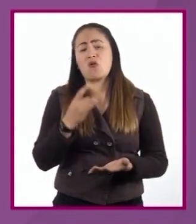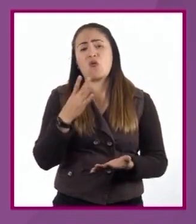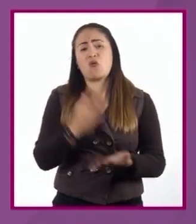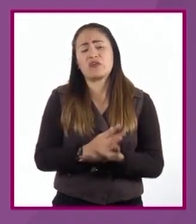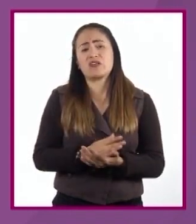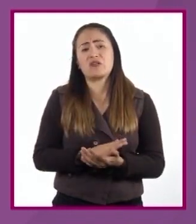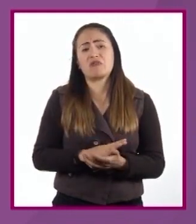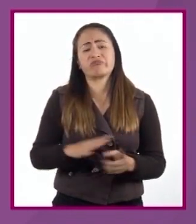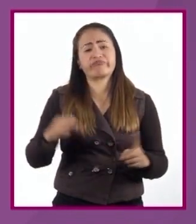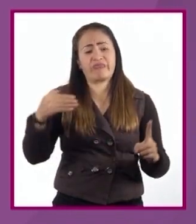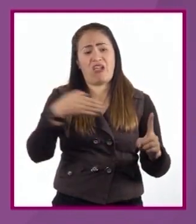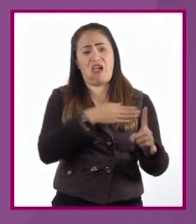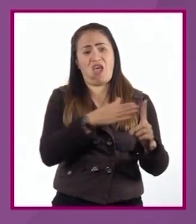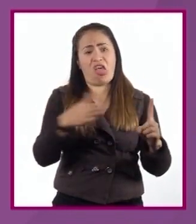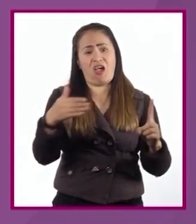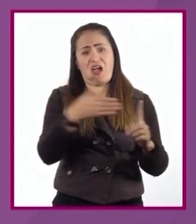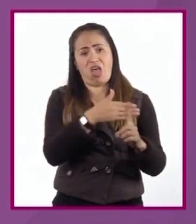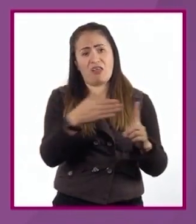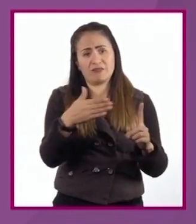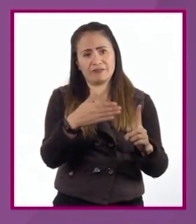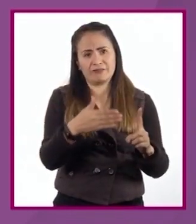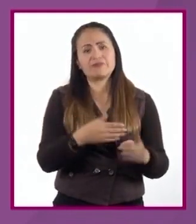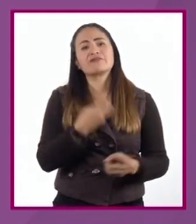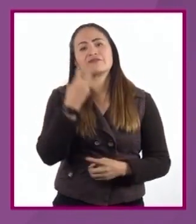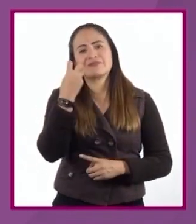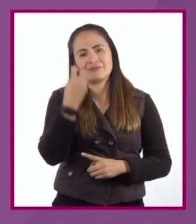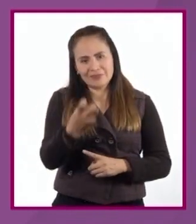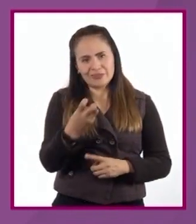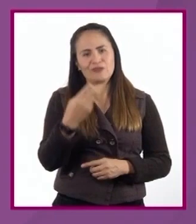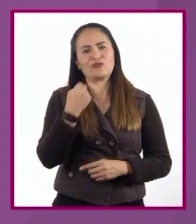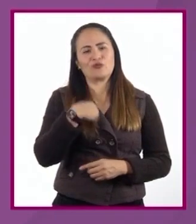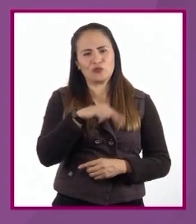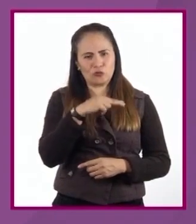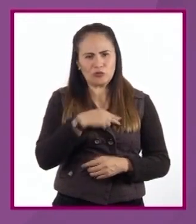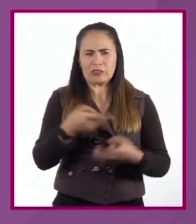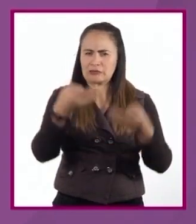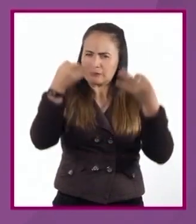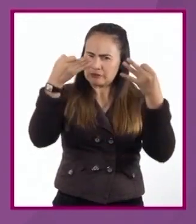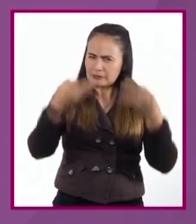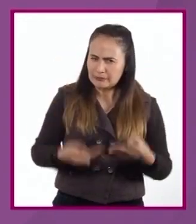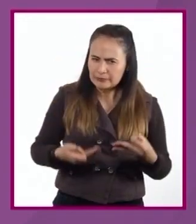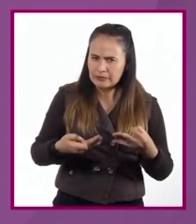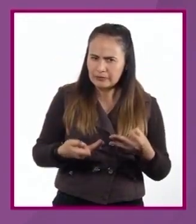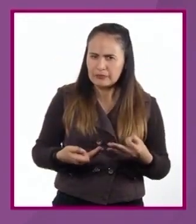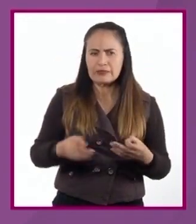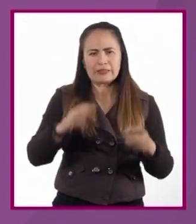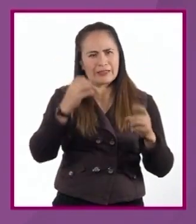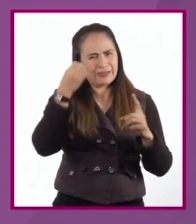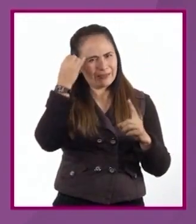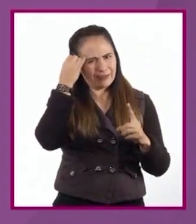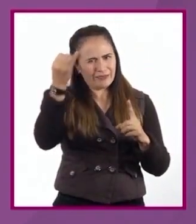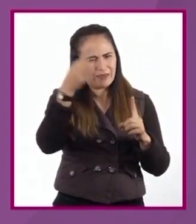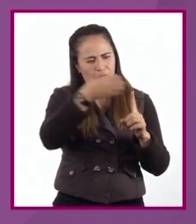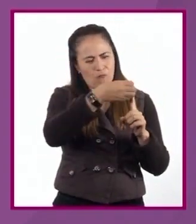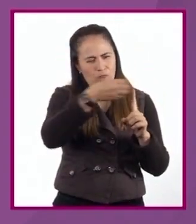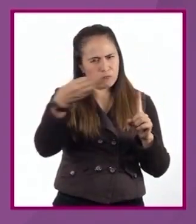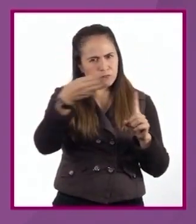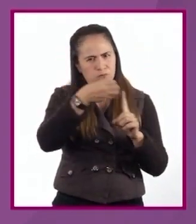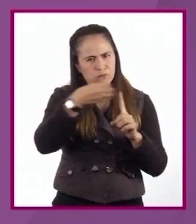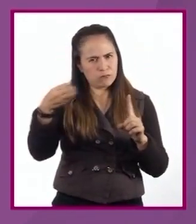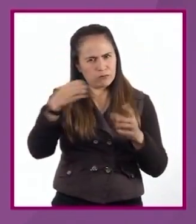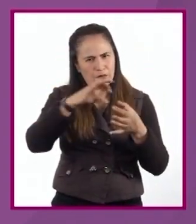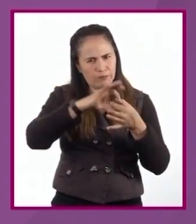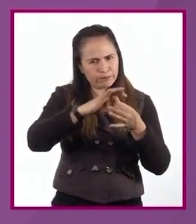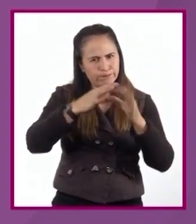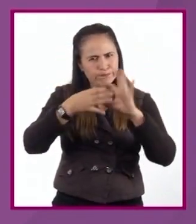en el aire el argumento, ¿no? Entonces, hay que plantear las cosas de manera formal, hilando nuestras ideas de manera lógica, pero